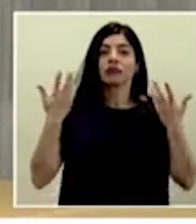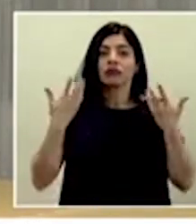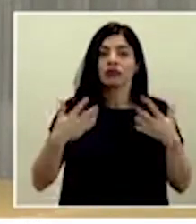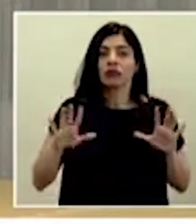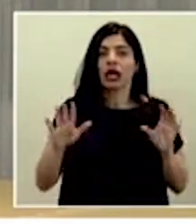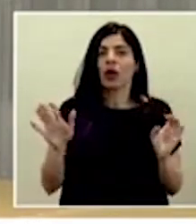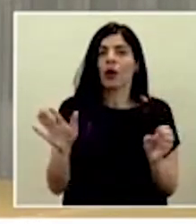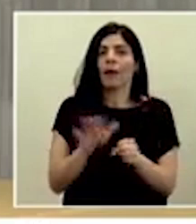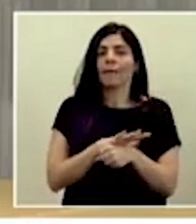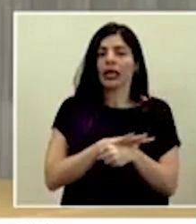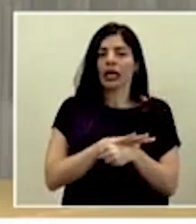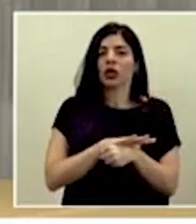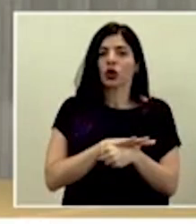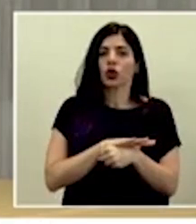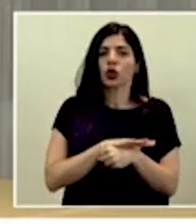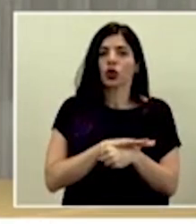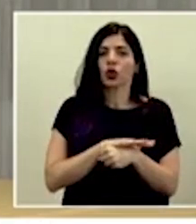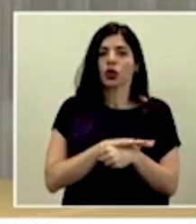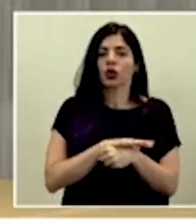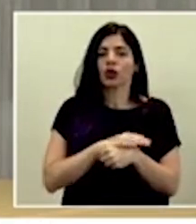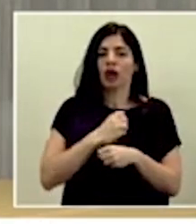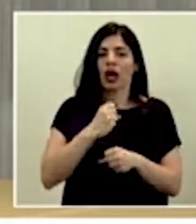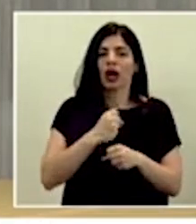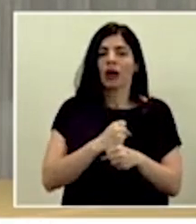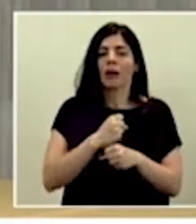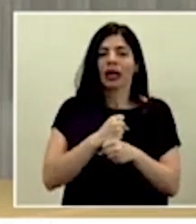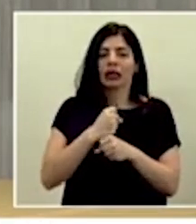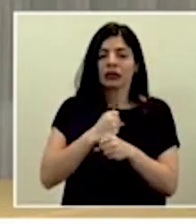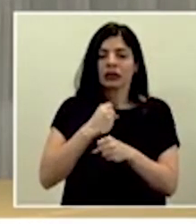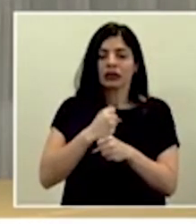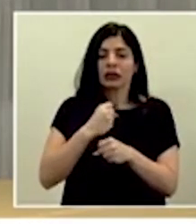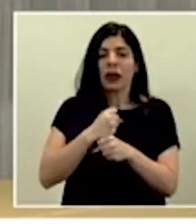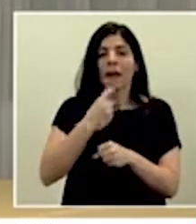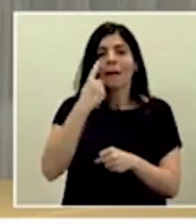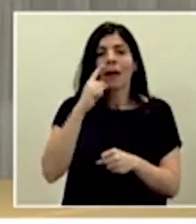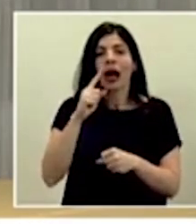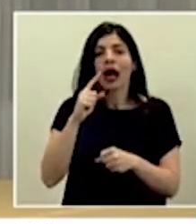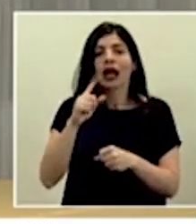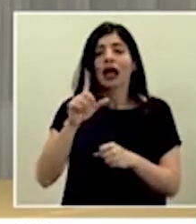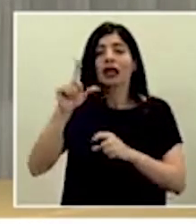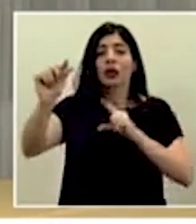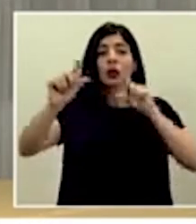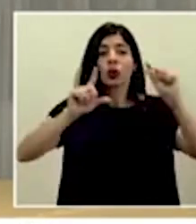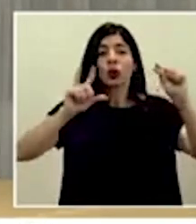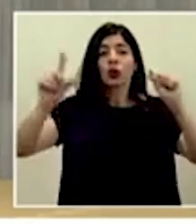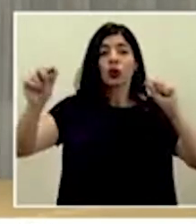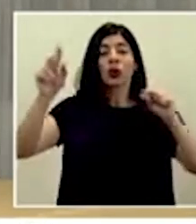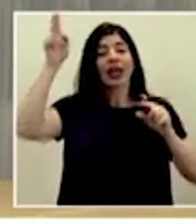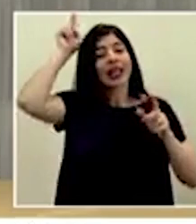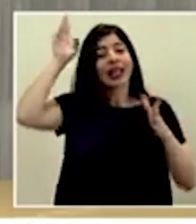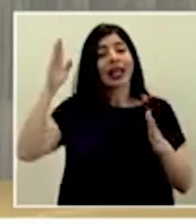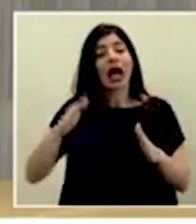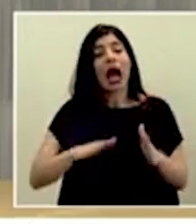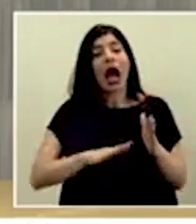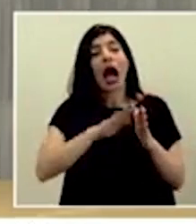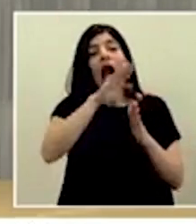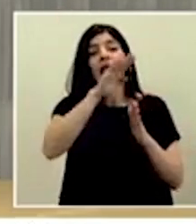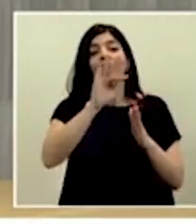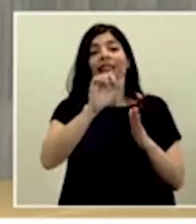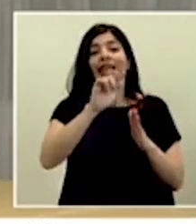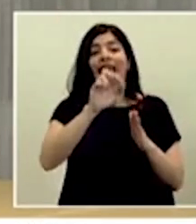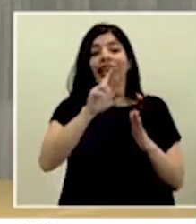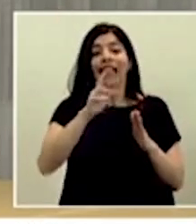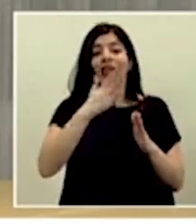se completó la operación para atender las zonas indígenas en Alto Telire de Talamanca.